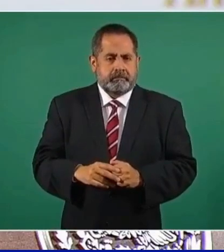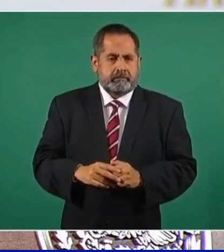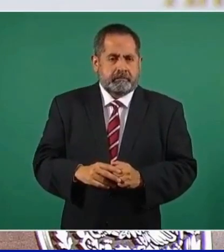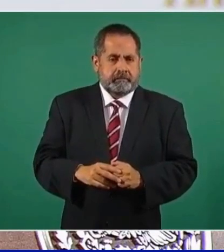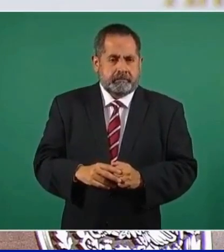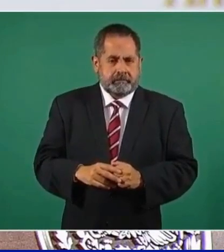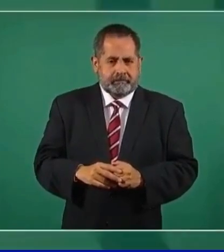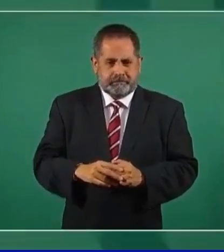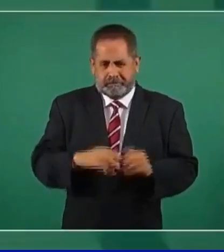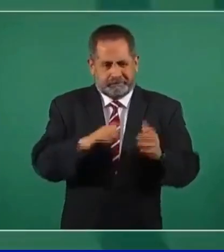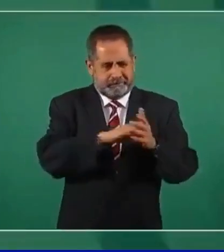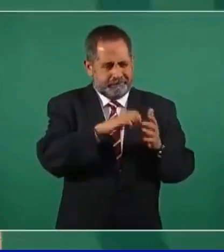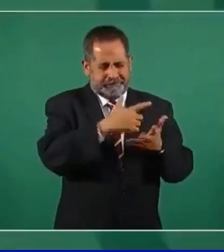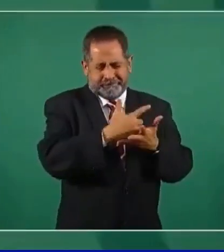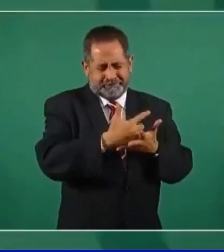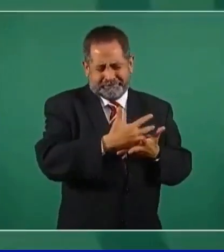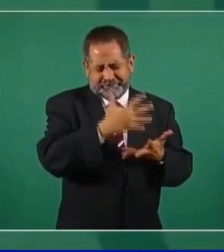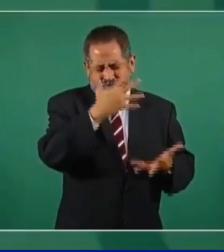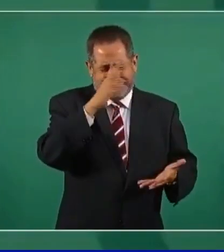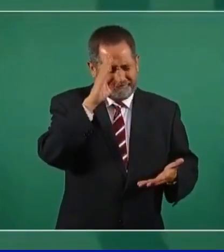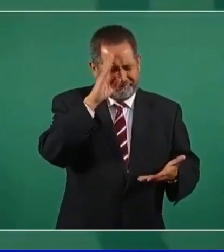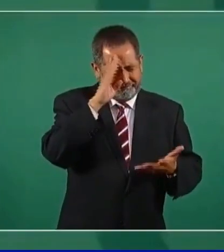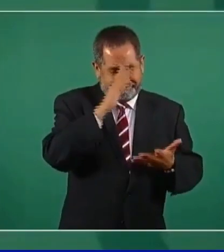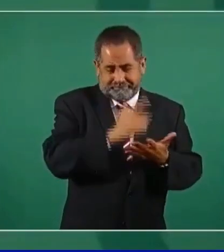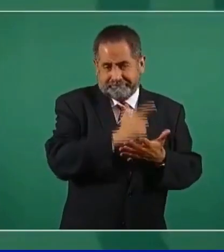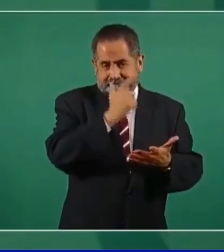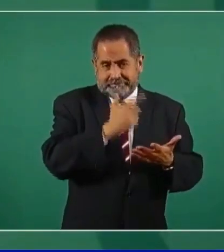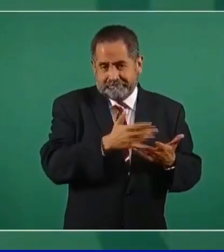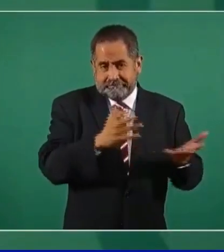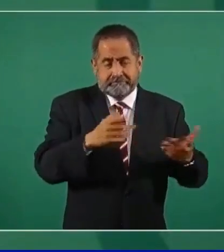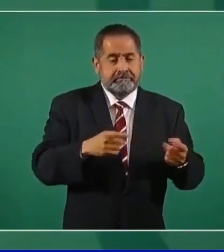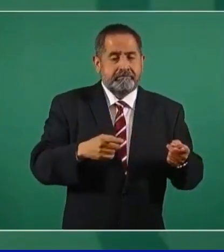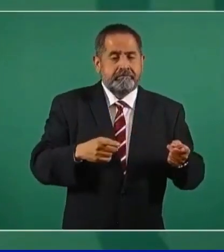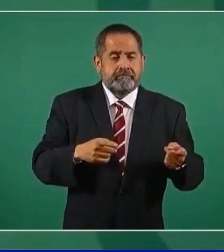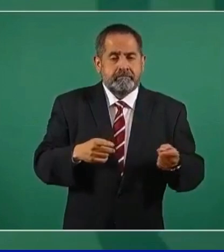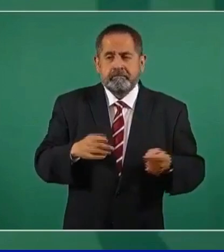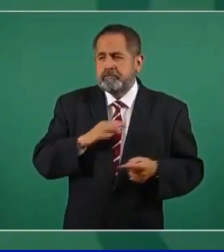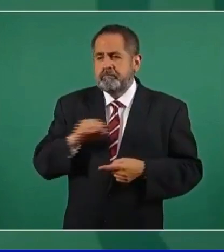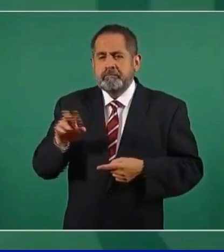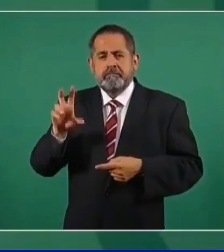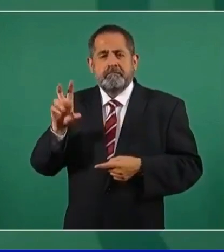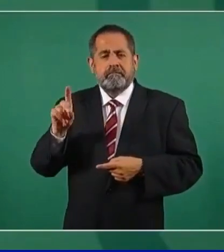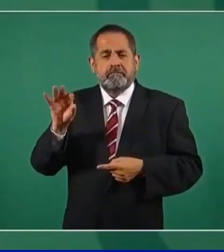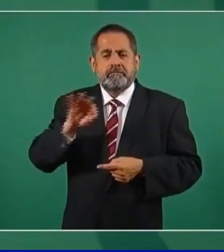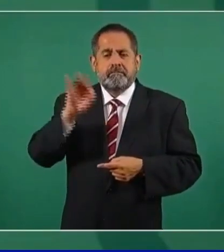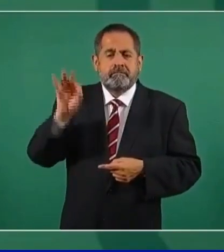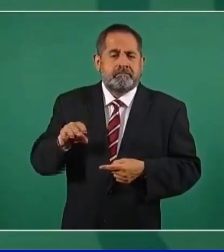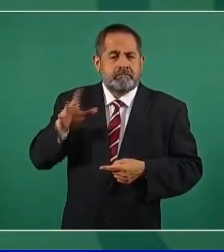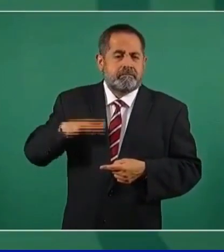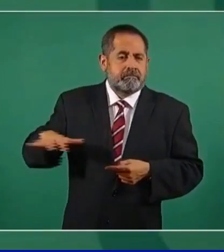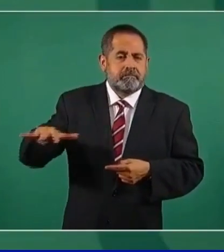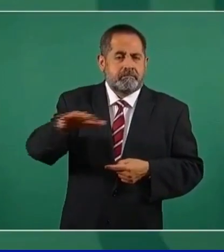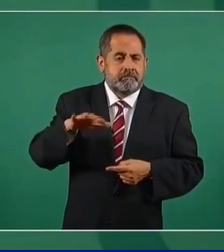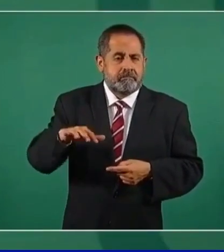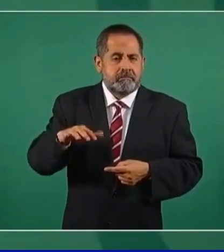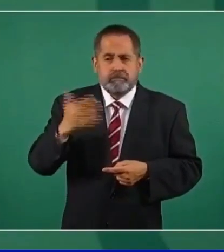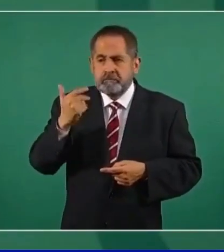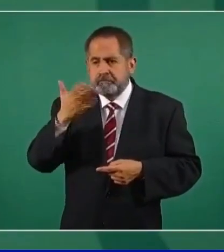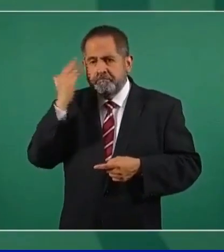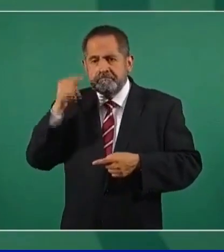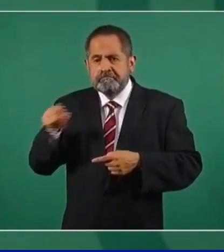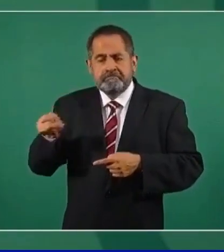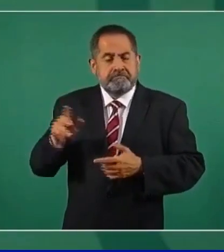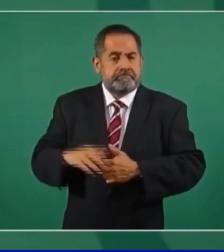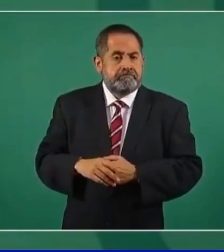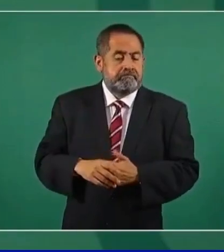de ese gran escándalo, alrededor del 30 por ciento no se enteró.